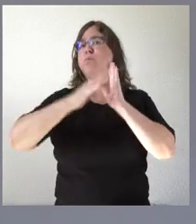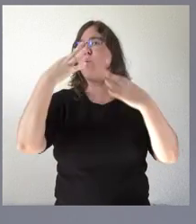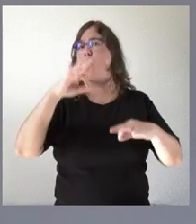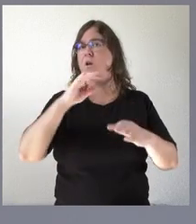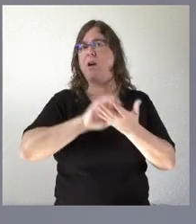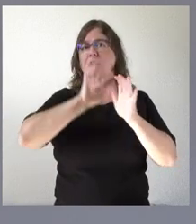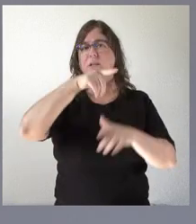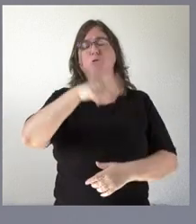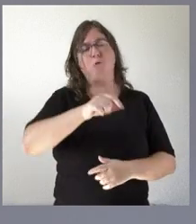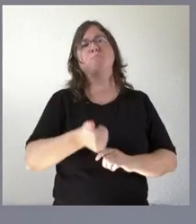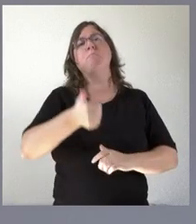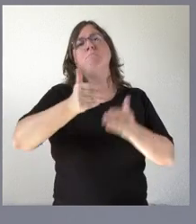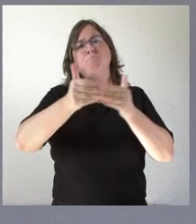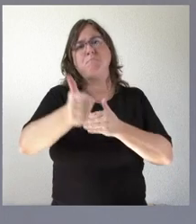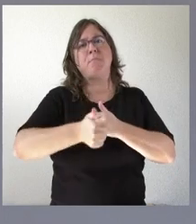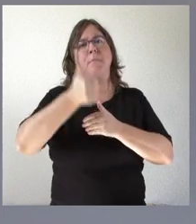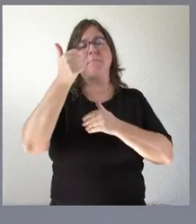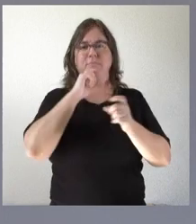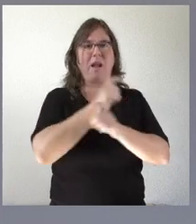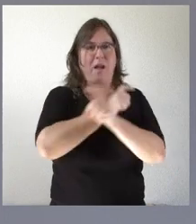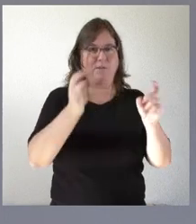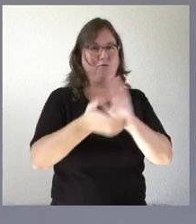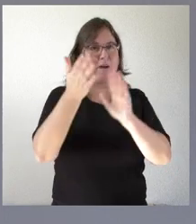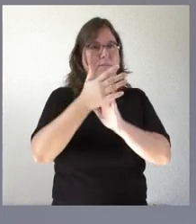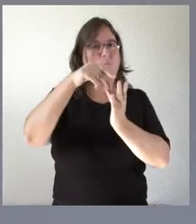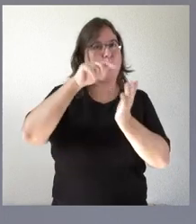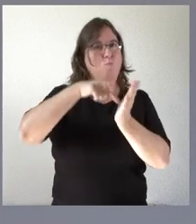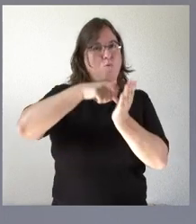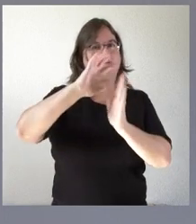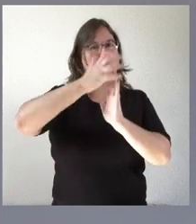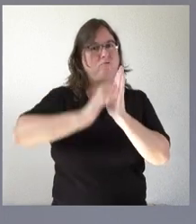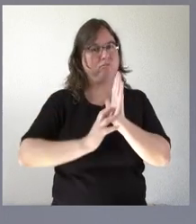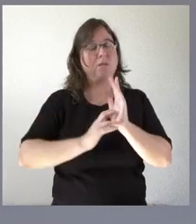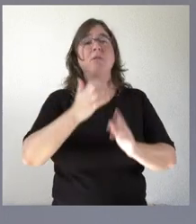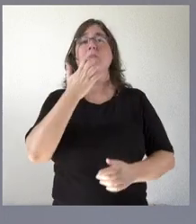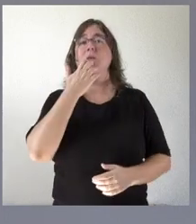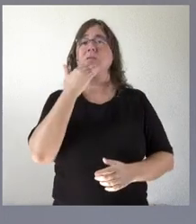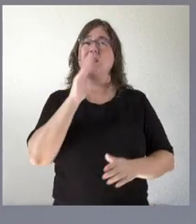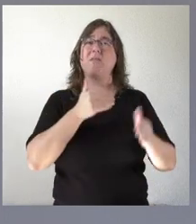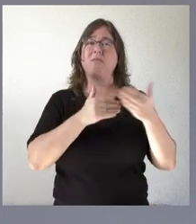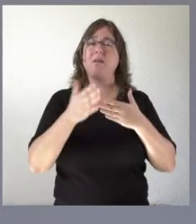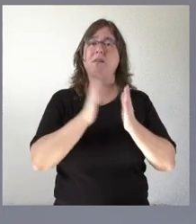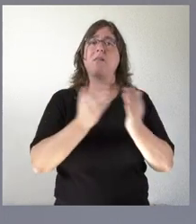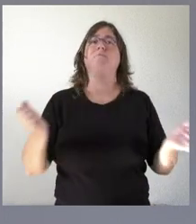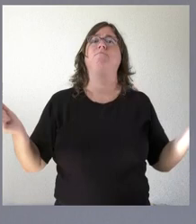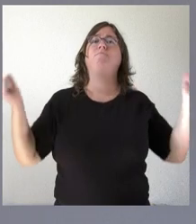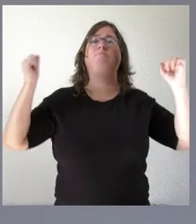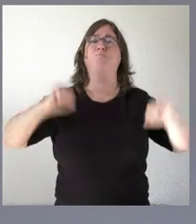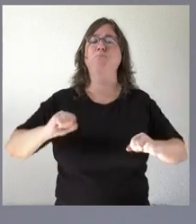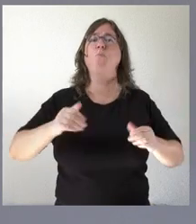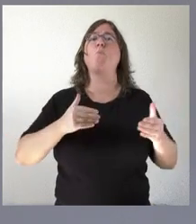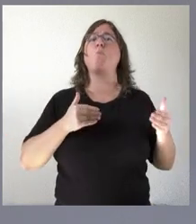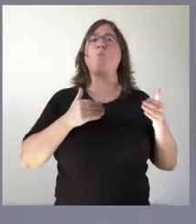Castilla en esta legislatura eso sí que se lo anticipo pero cuando tengamos ya consolidado y definido cuáles son